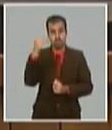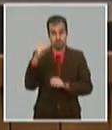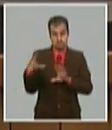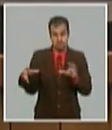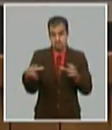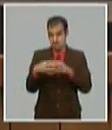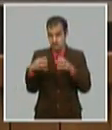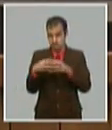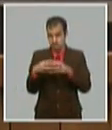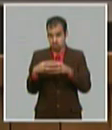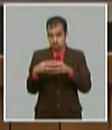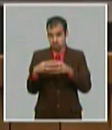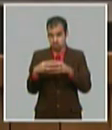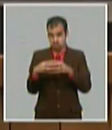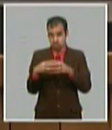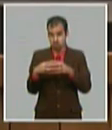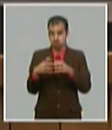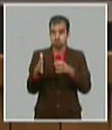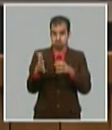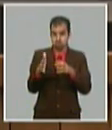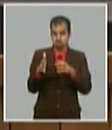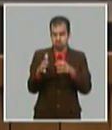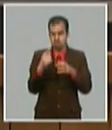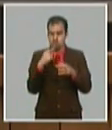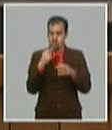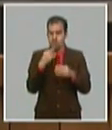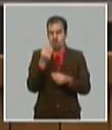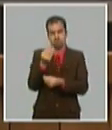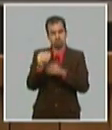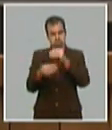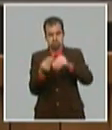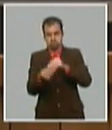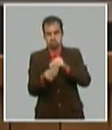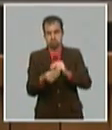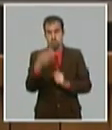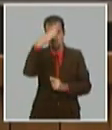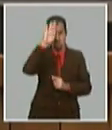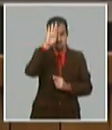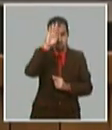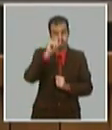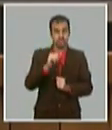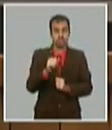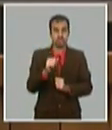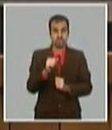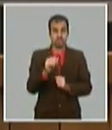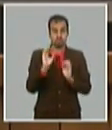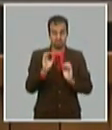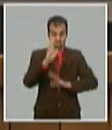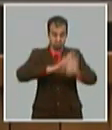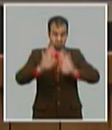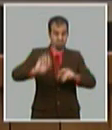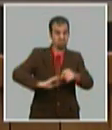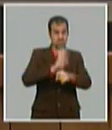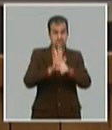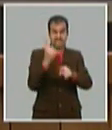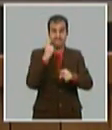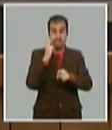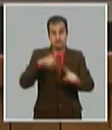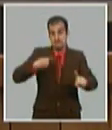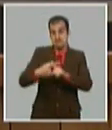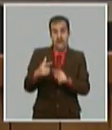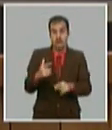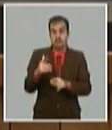su ejecución Cuba que junto al enfrentamiento a la pandemia ha tenido que enfrentar un bloqueo